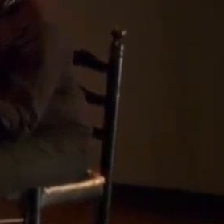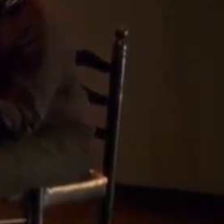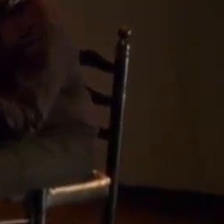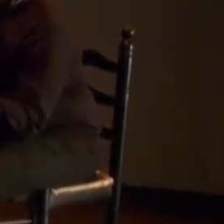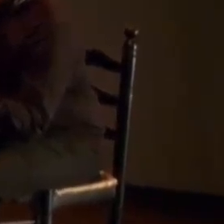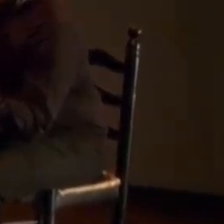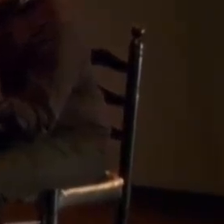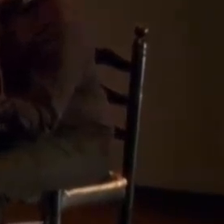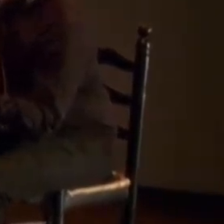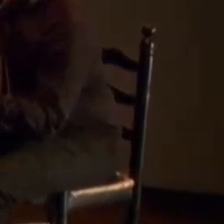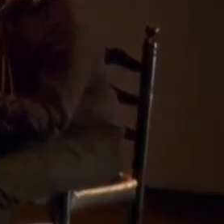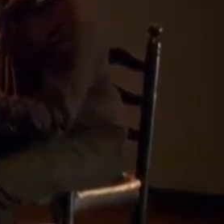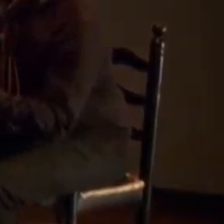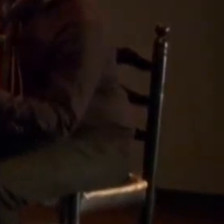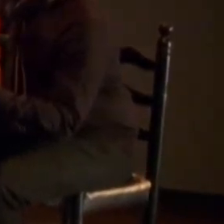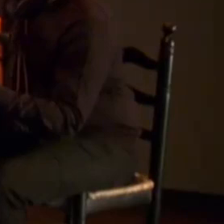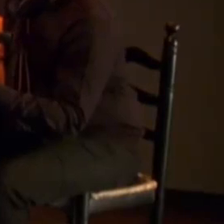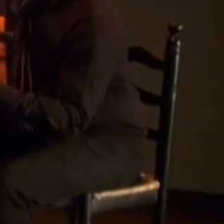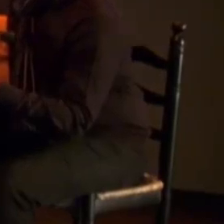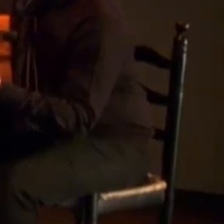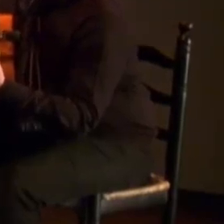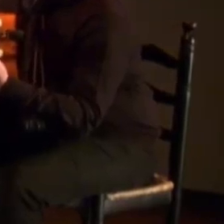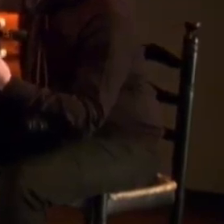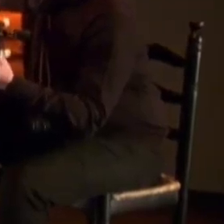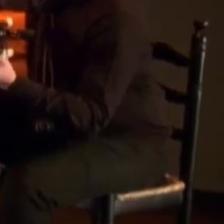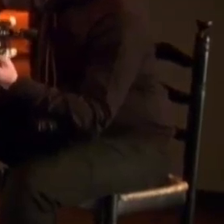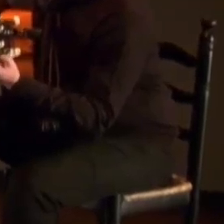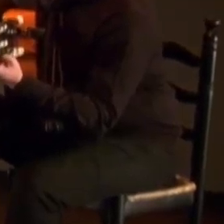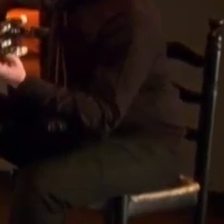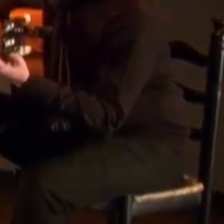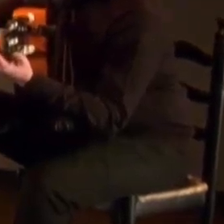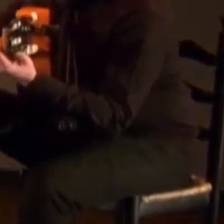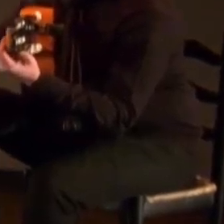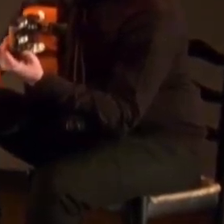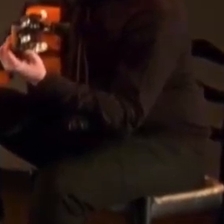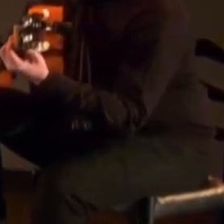Yo me crié en ese barrio